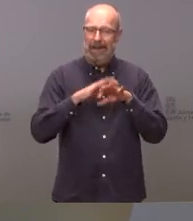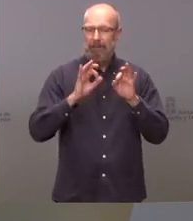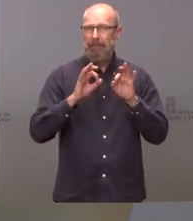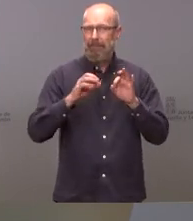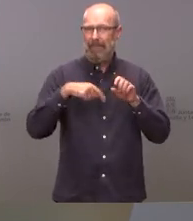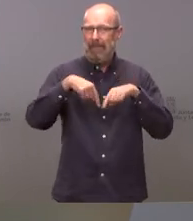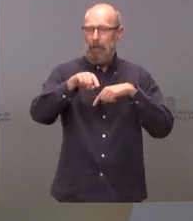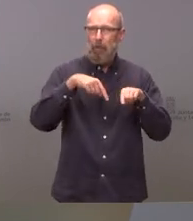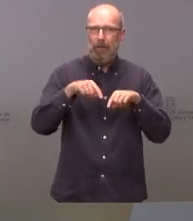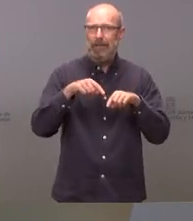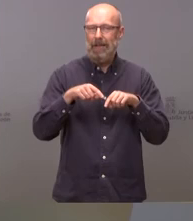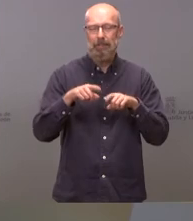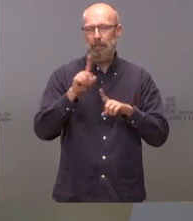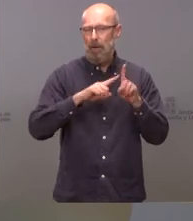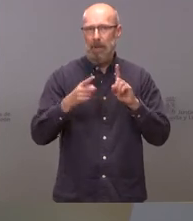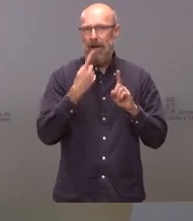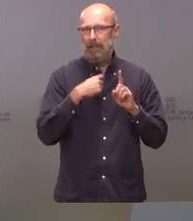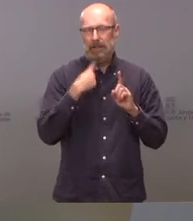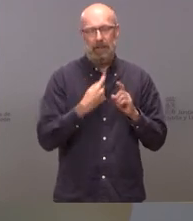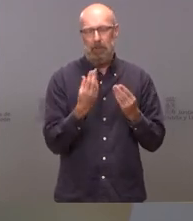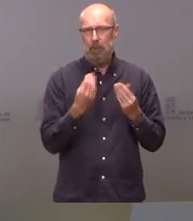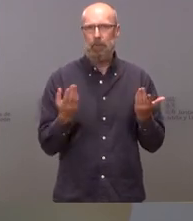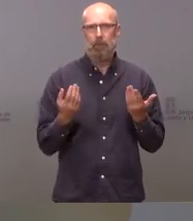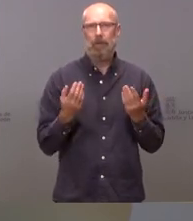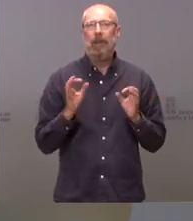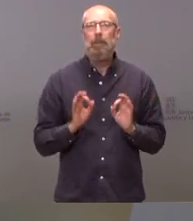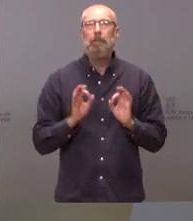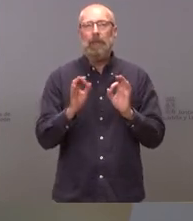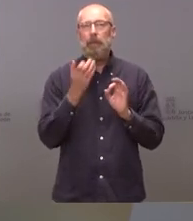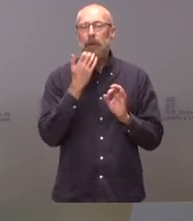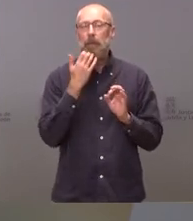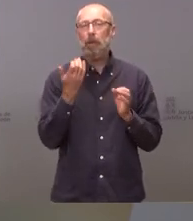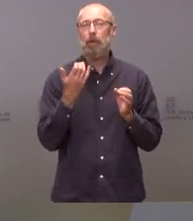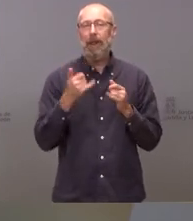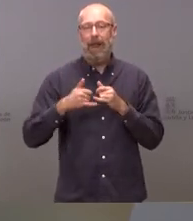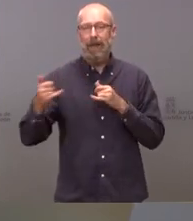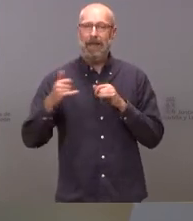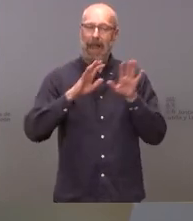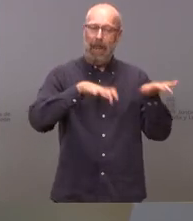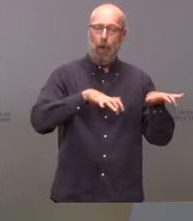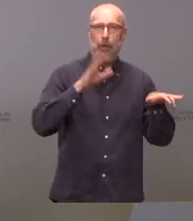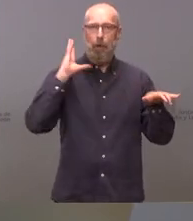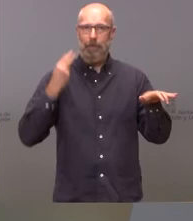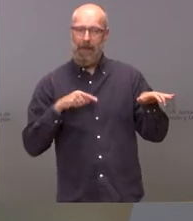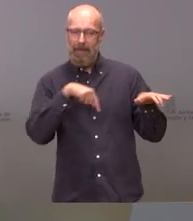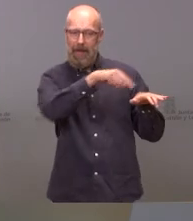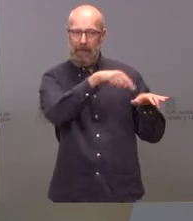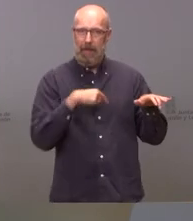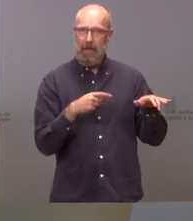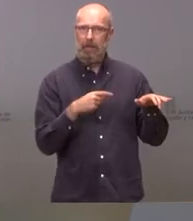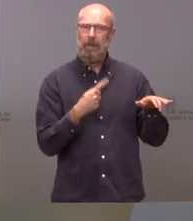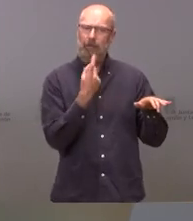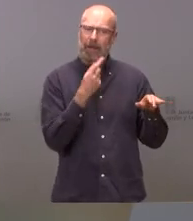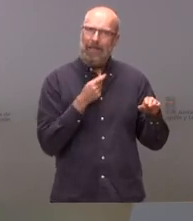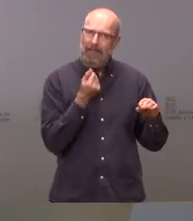y tanto especialmente la línea en la parte de León a Ponferrada del puerto del Manzanal que exige mucha